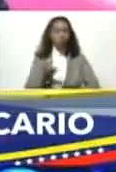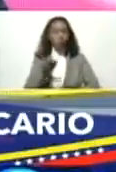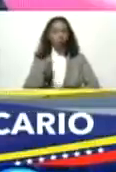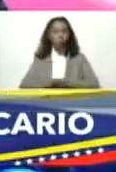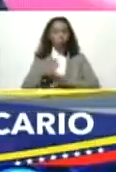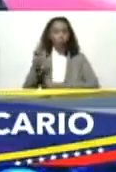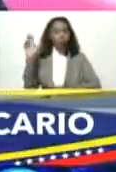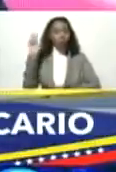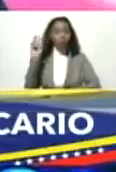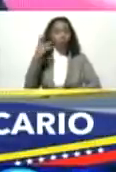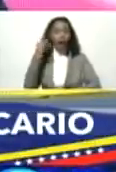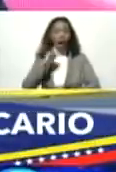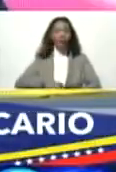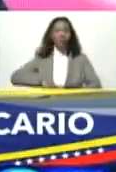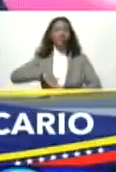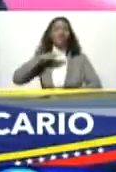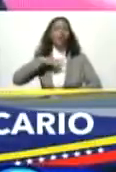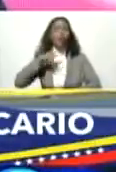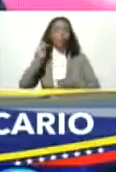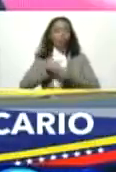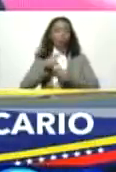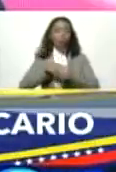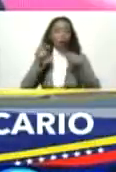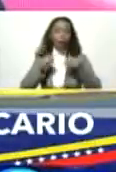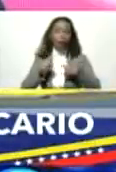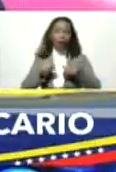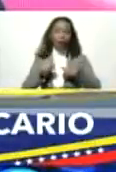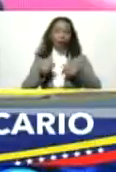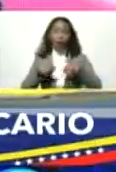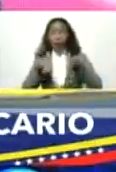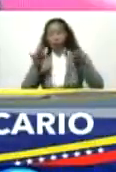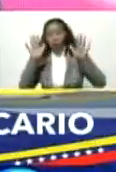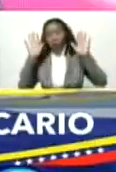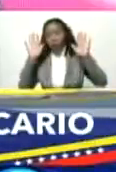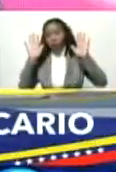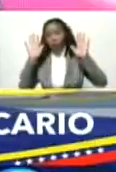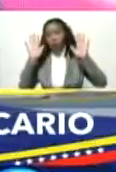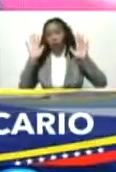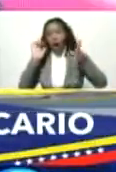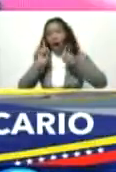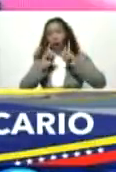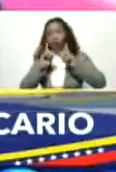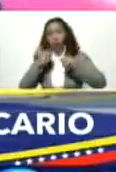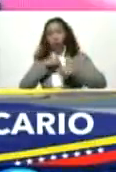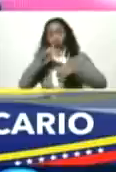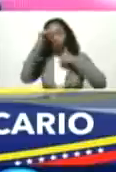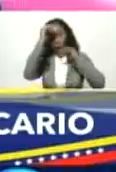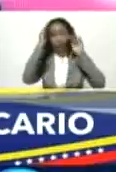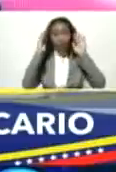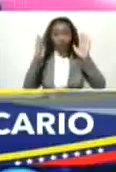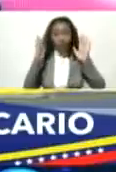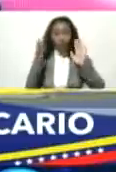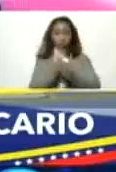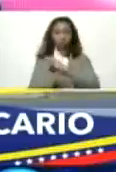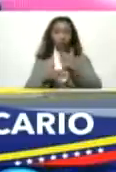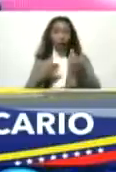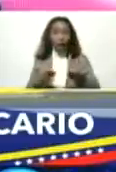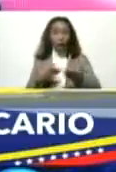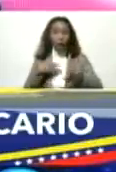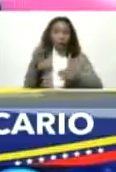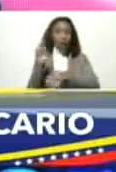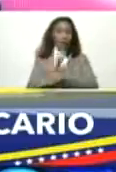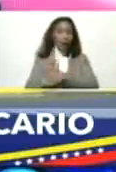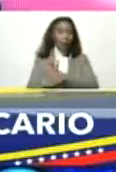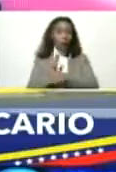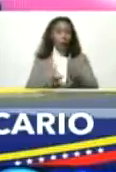las mayores reservas del mundo aunque atentos estamos al acelerado